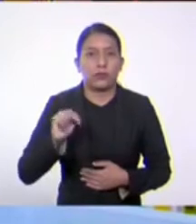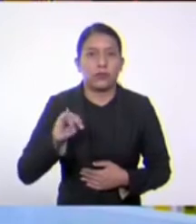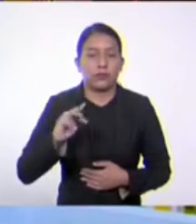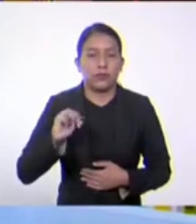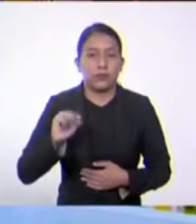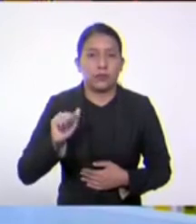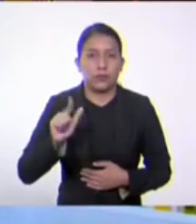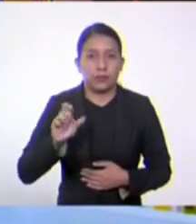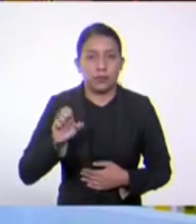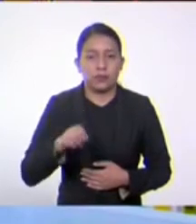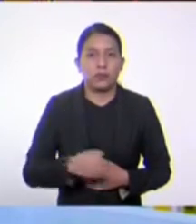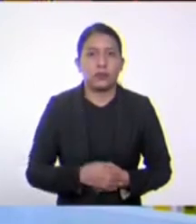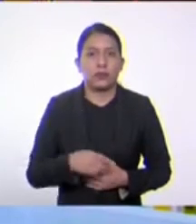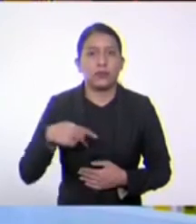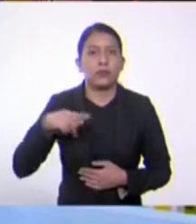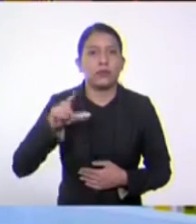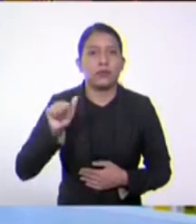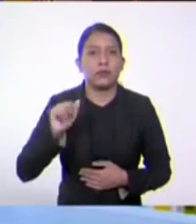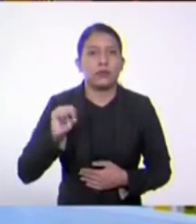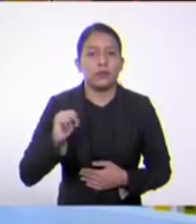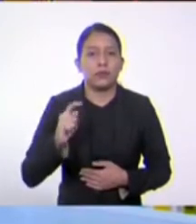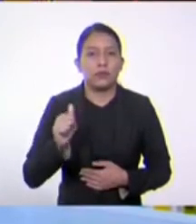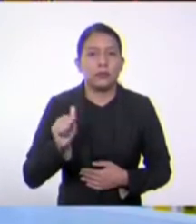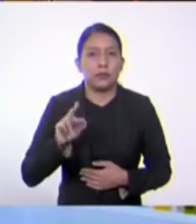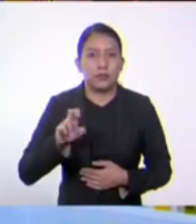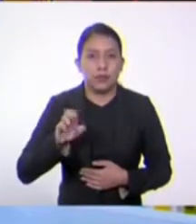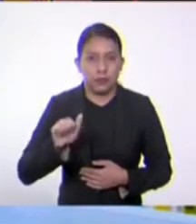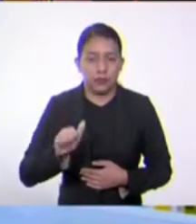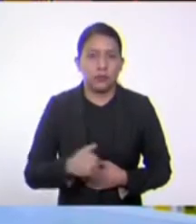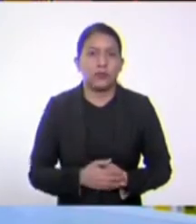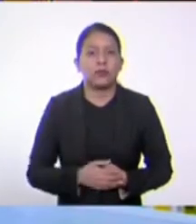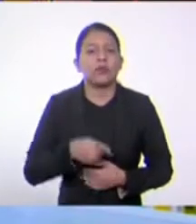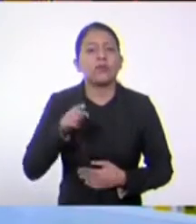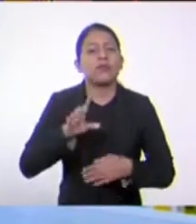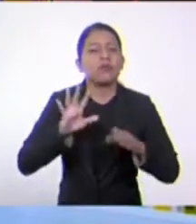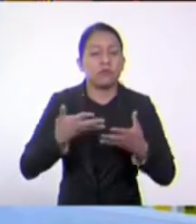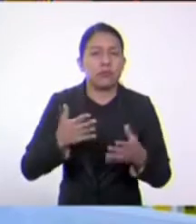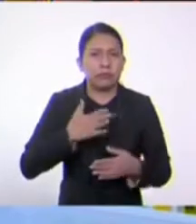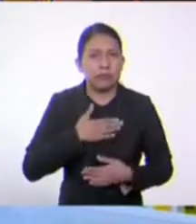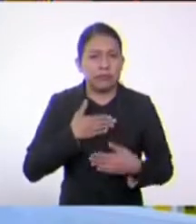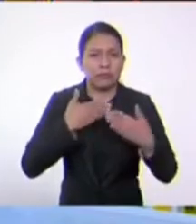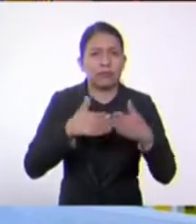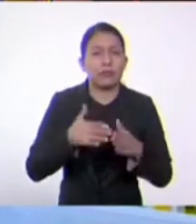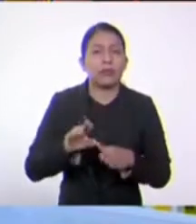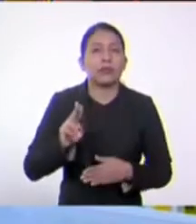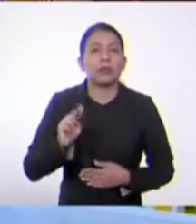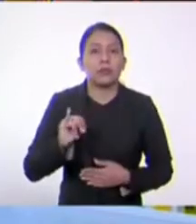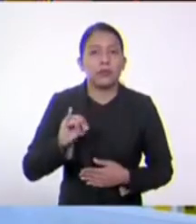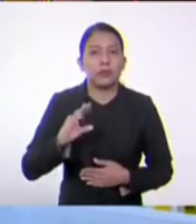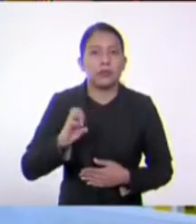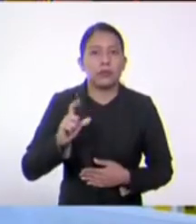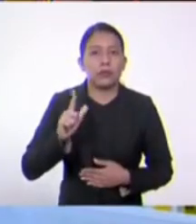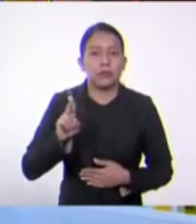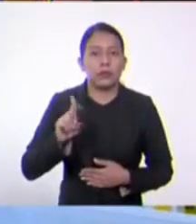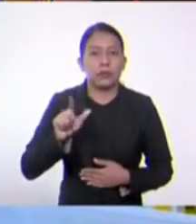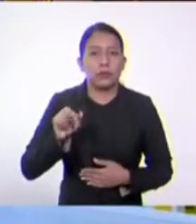dominio tenemos organismos eucariotas, unicelulares, pluricelulares,